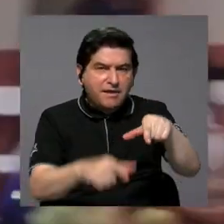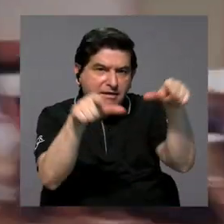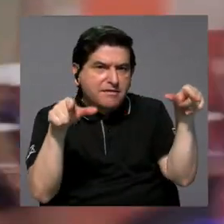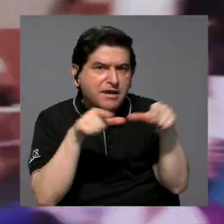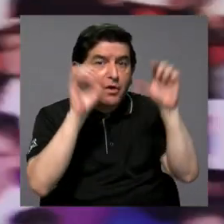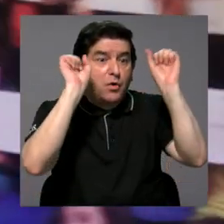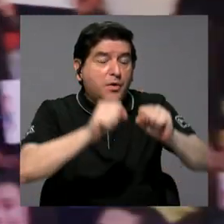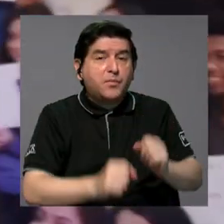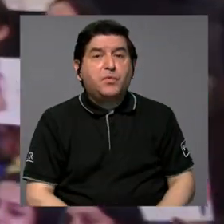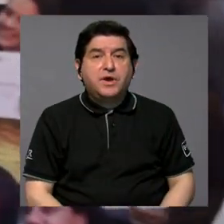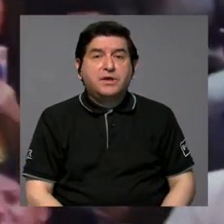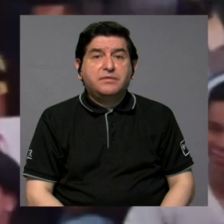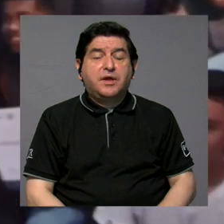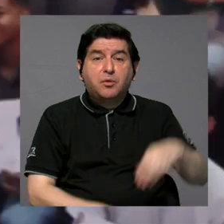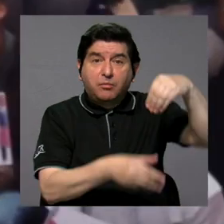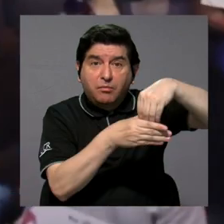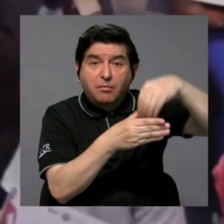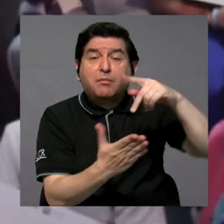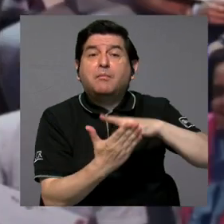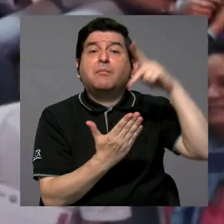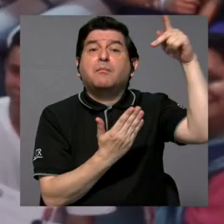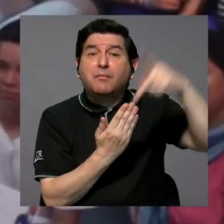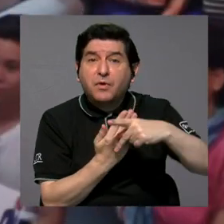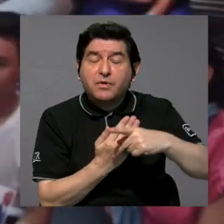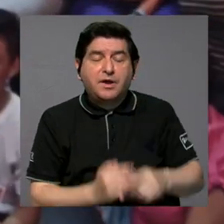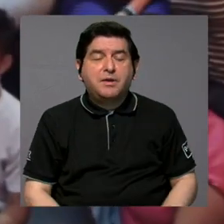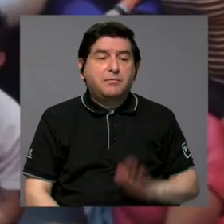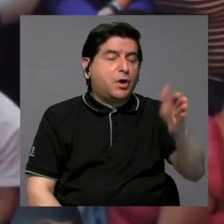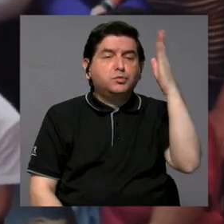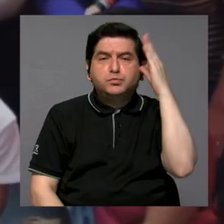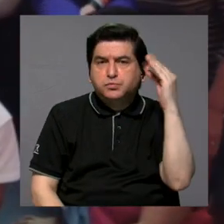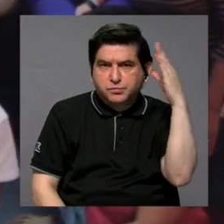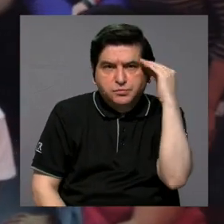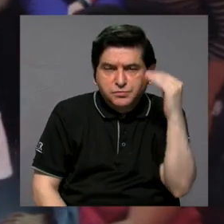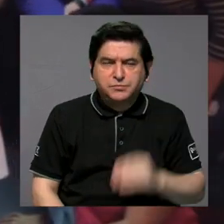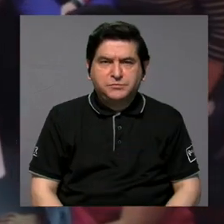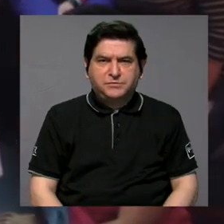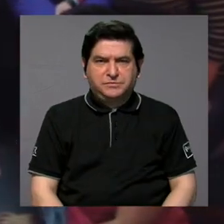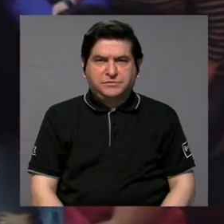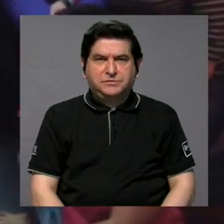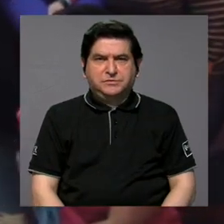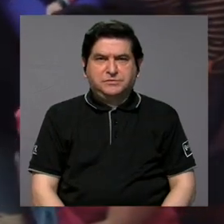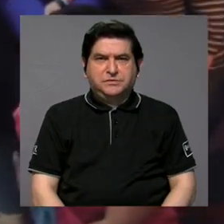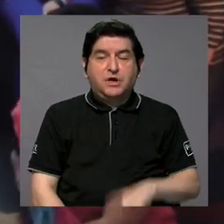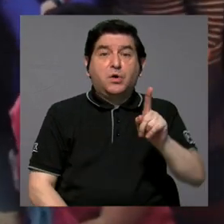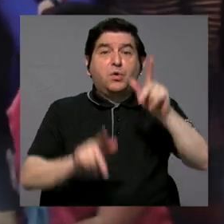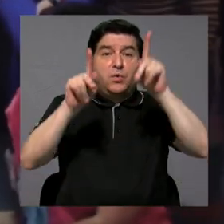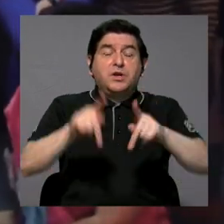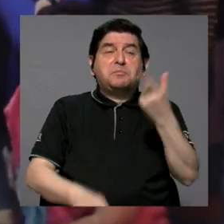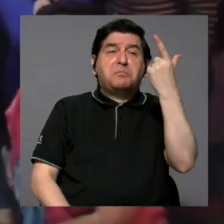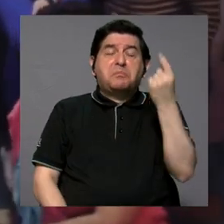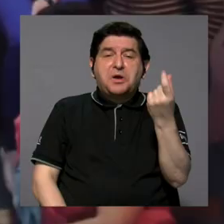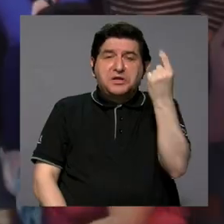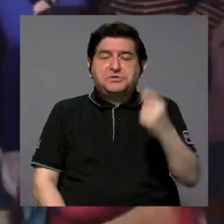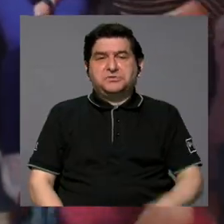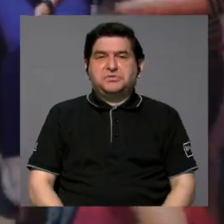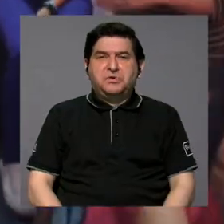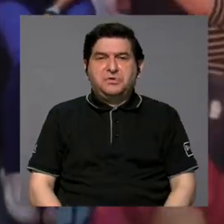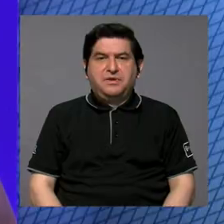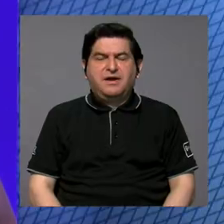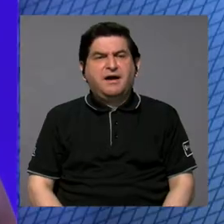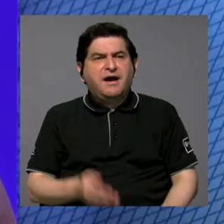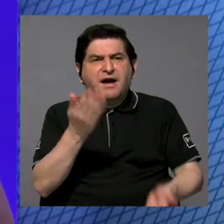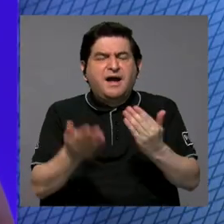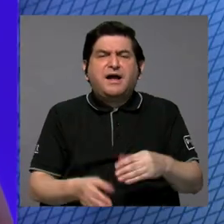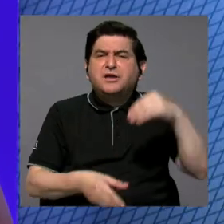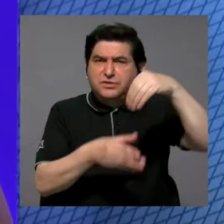que pueden aportarle al programa desde su experiencia, desde que soy una persona pensionada que salí y entonces